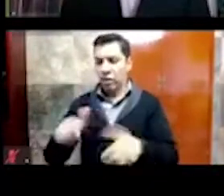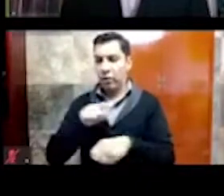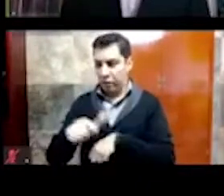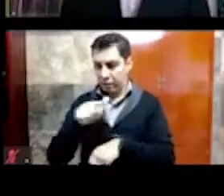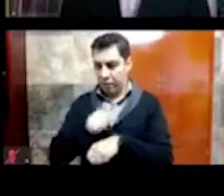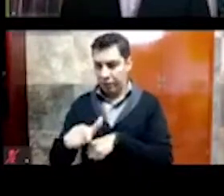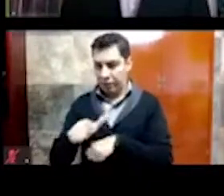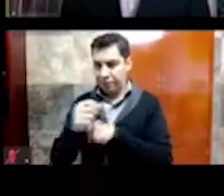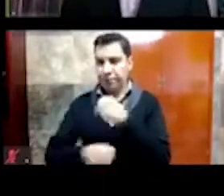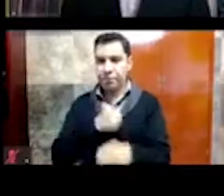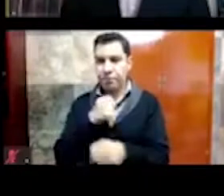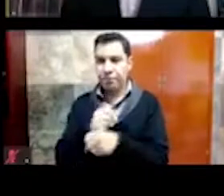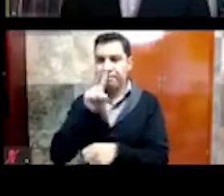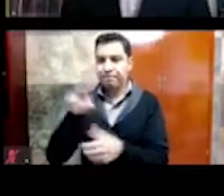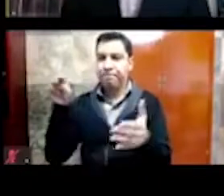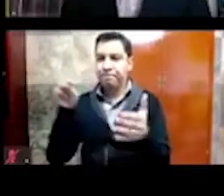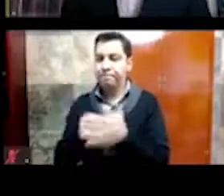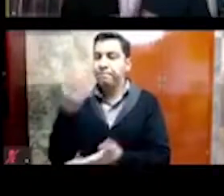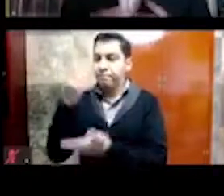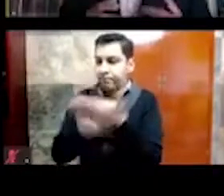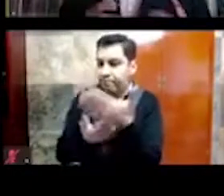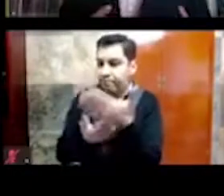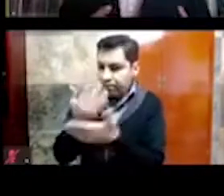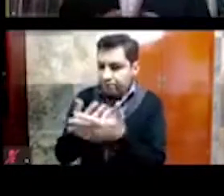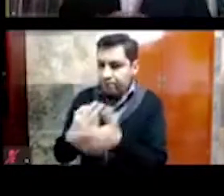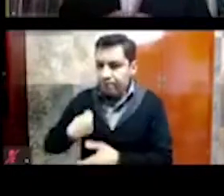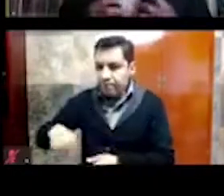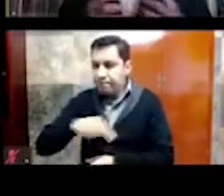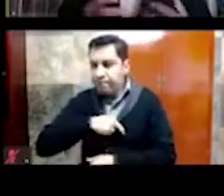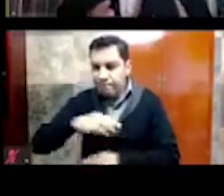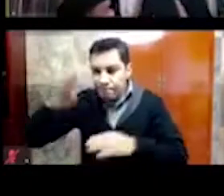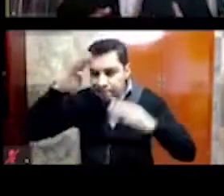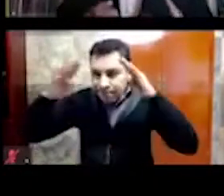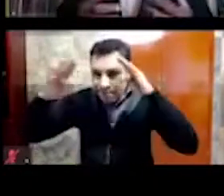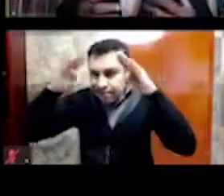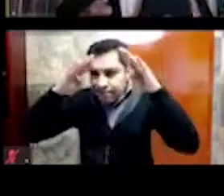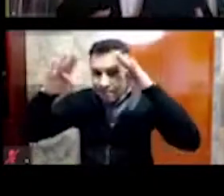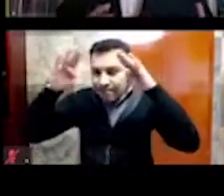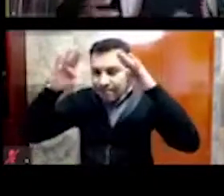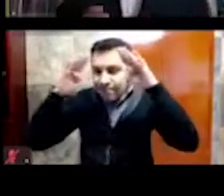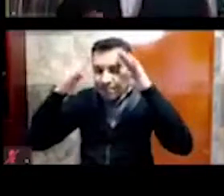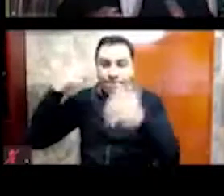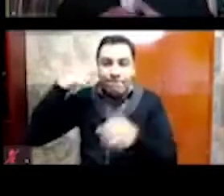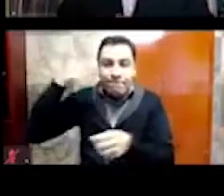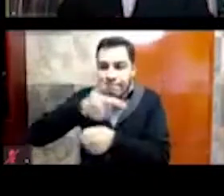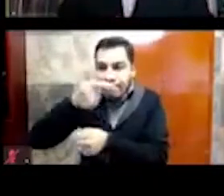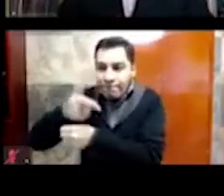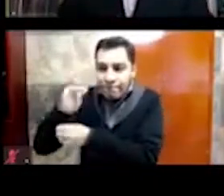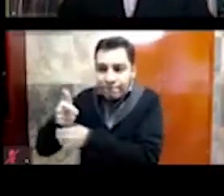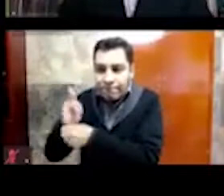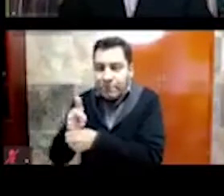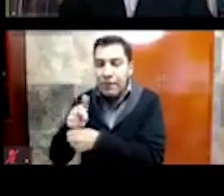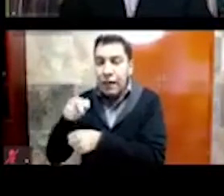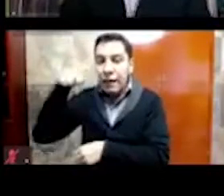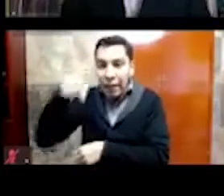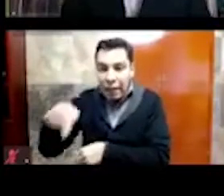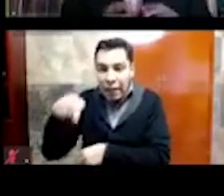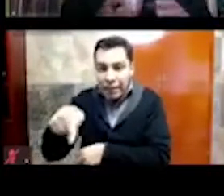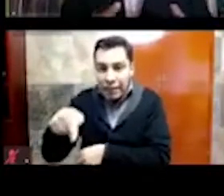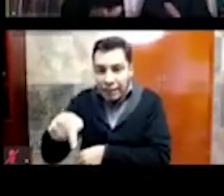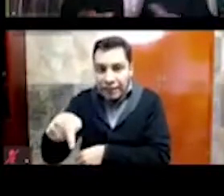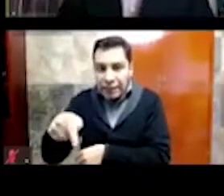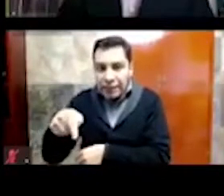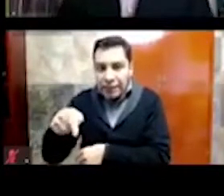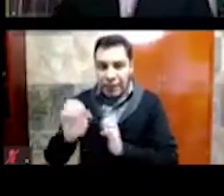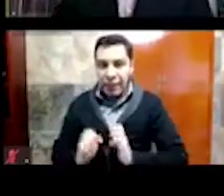nosotros ya nos habíamos planteado la hipótesis de que podríamos detectar el Waisopanchi, y efectivamente así